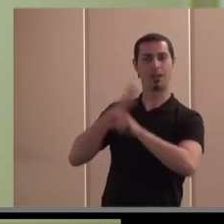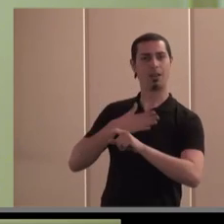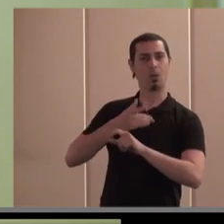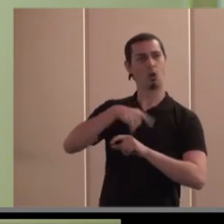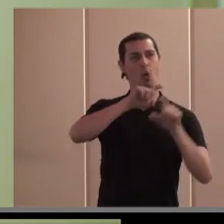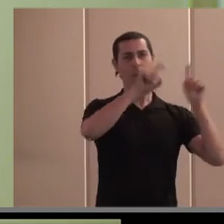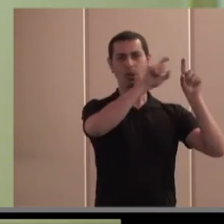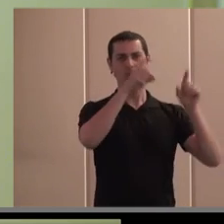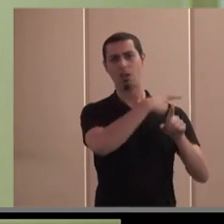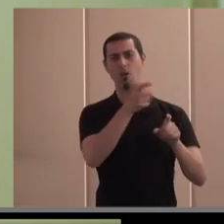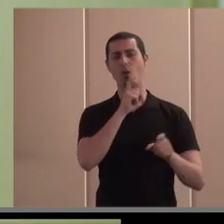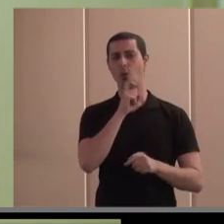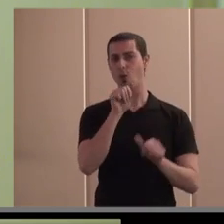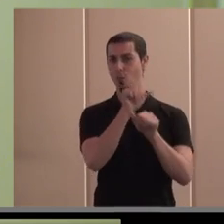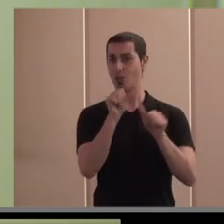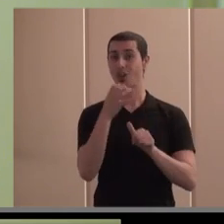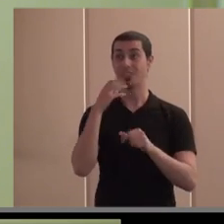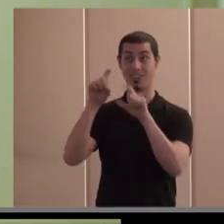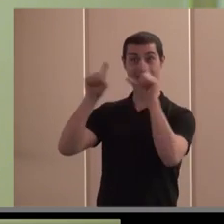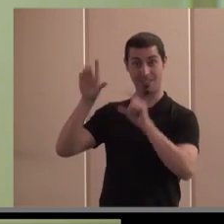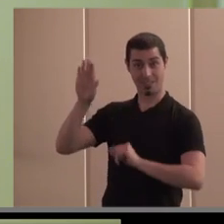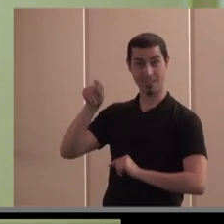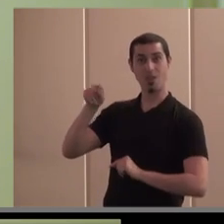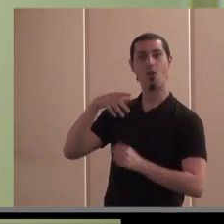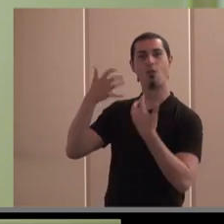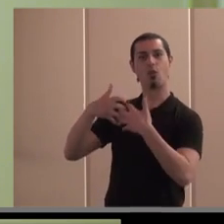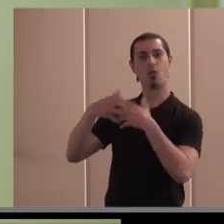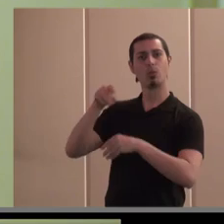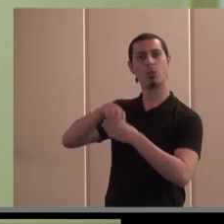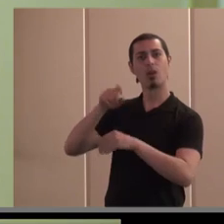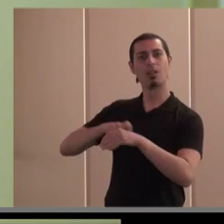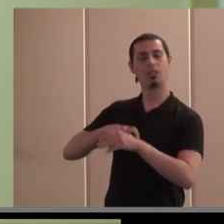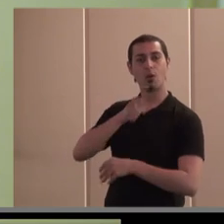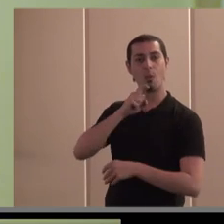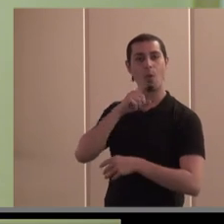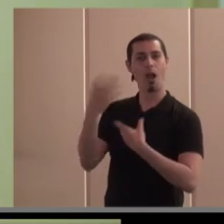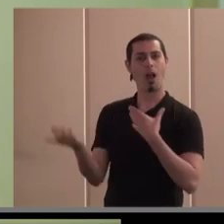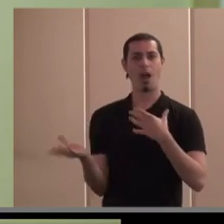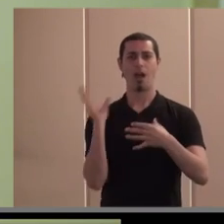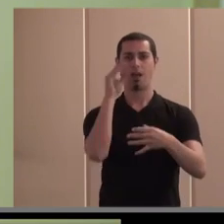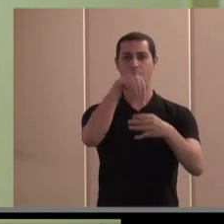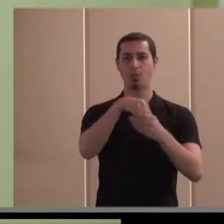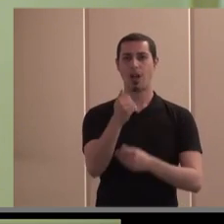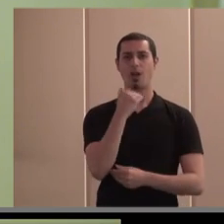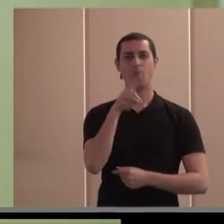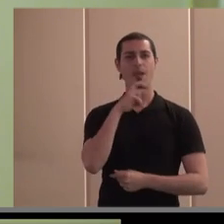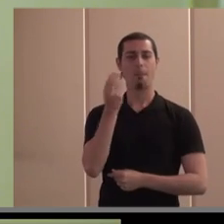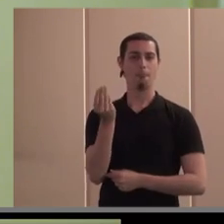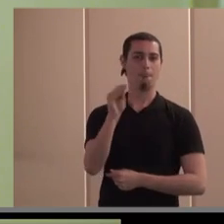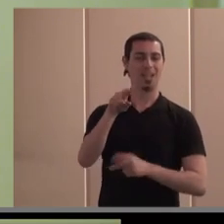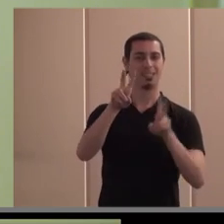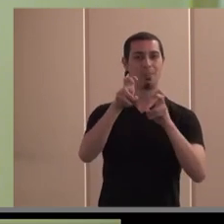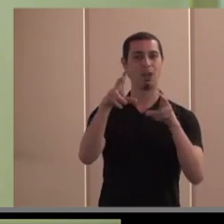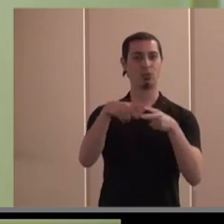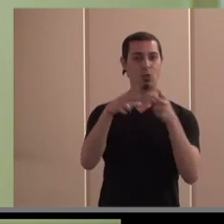empresa y si este modelo de empresa, con sus características de funcionamiento, contribuye en algo especial o de una manera con un valor añadido al